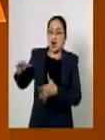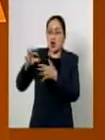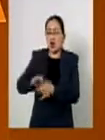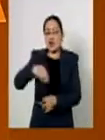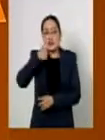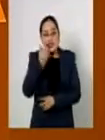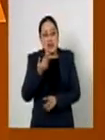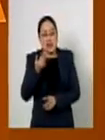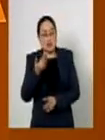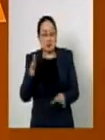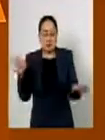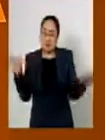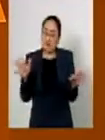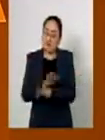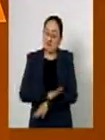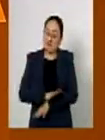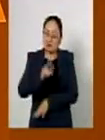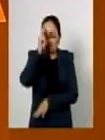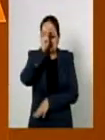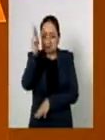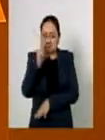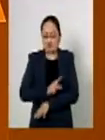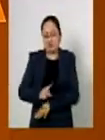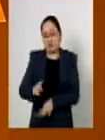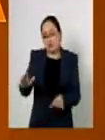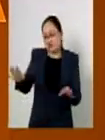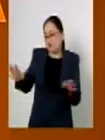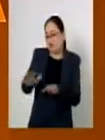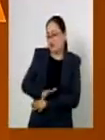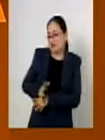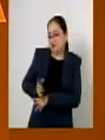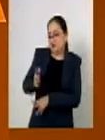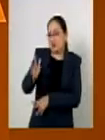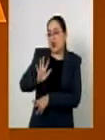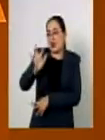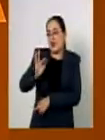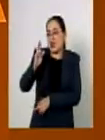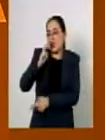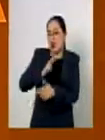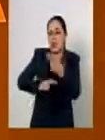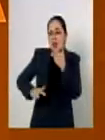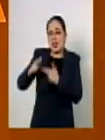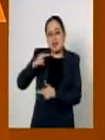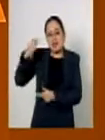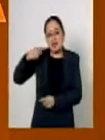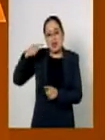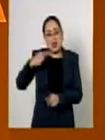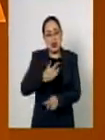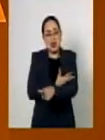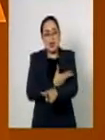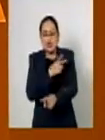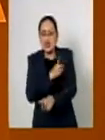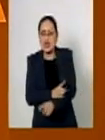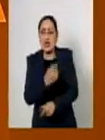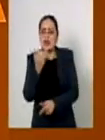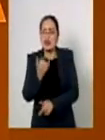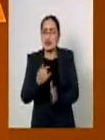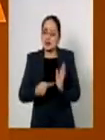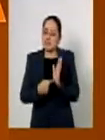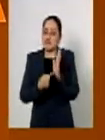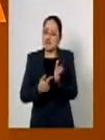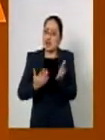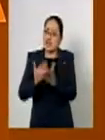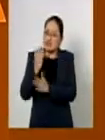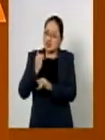reverso y con ello también se le da un reverso a la transparencia que